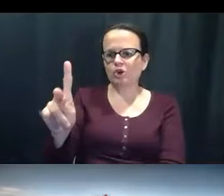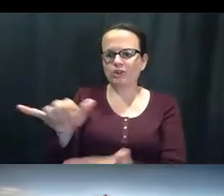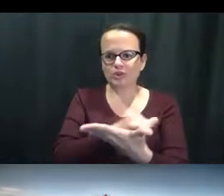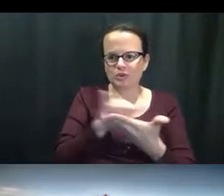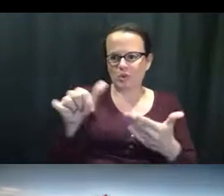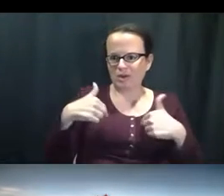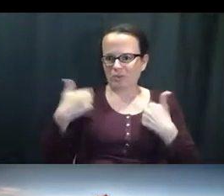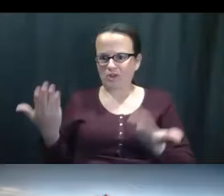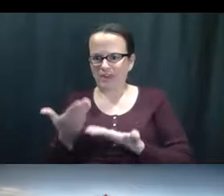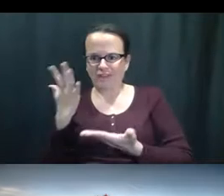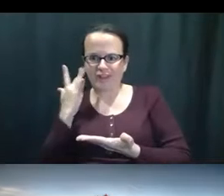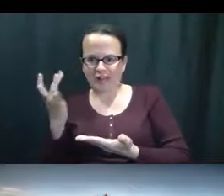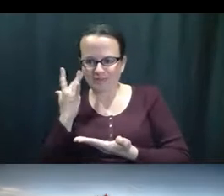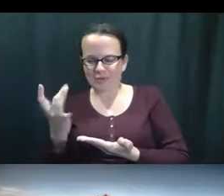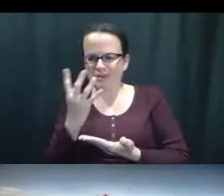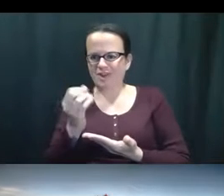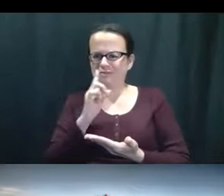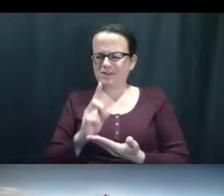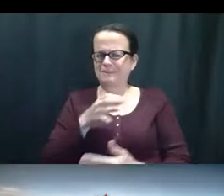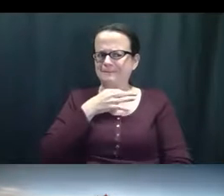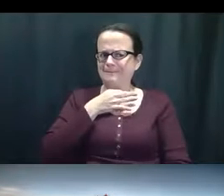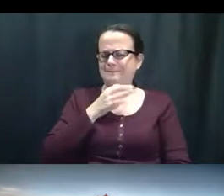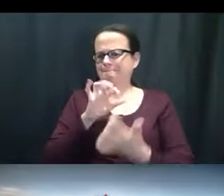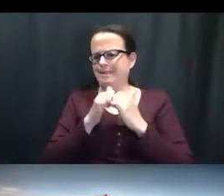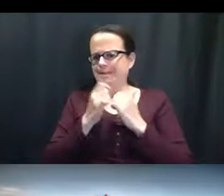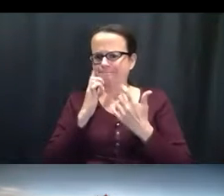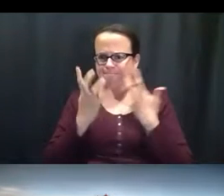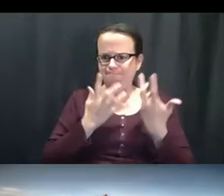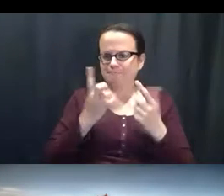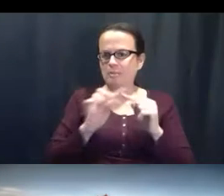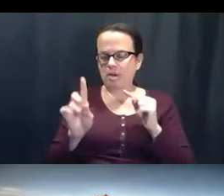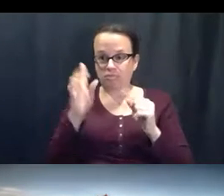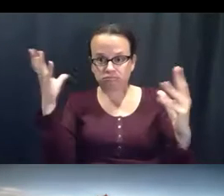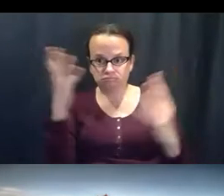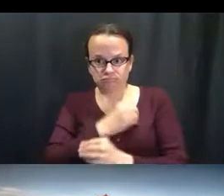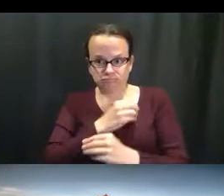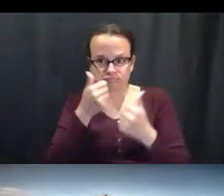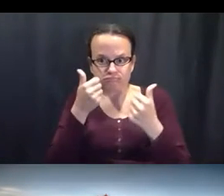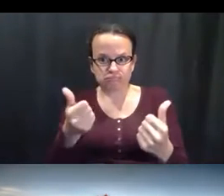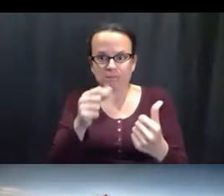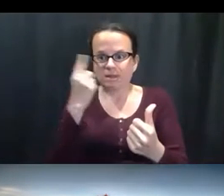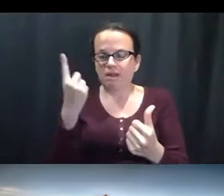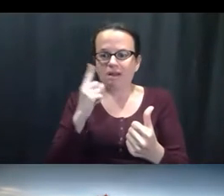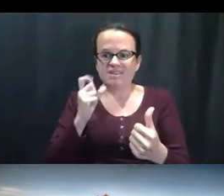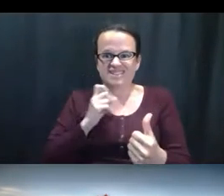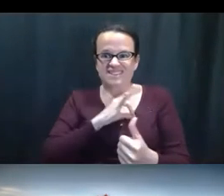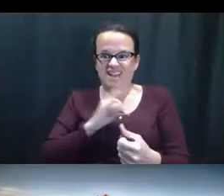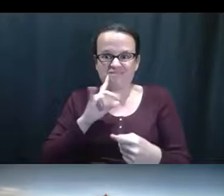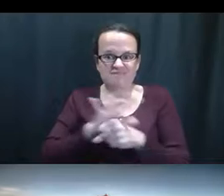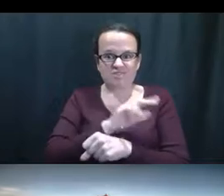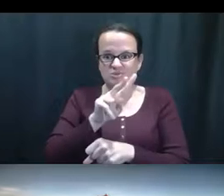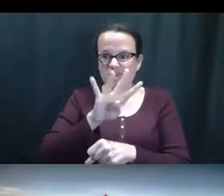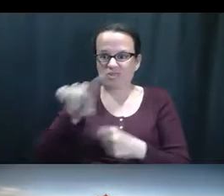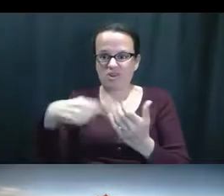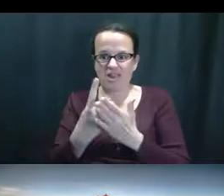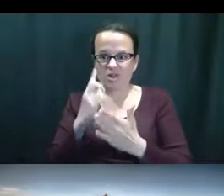Stonebrook en Nueva York y y nosotros estamos en California y nosotros pensamos cómo iba a funcionar y eso funcionaba. Y ellos